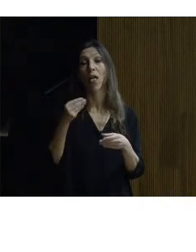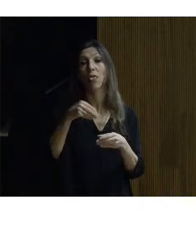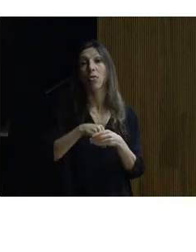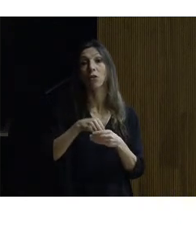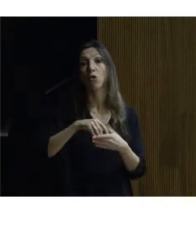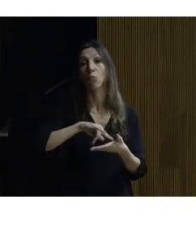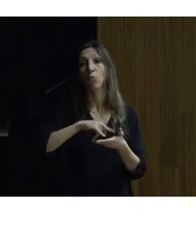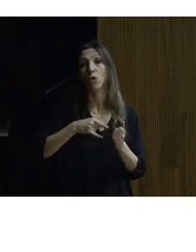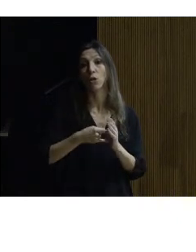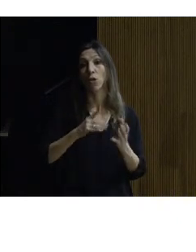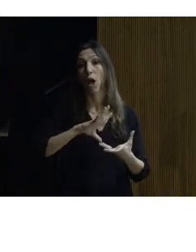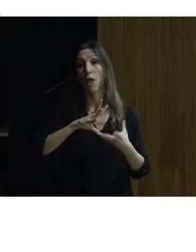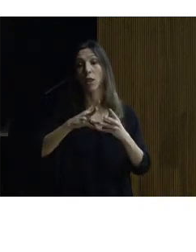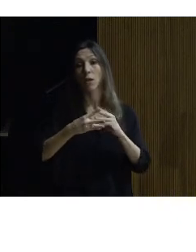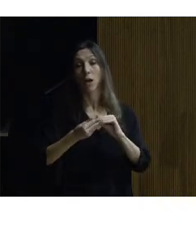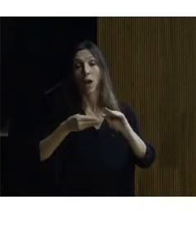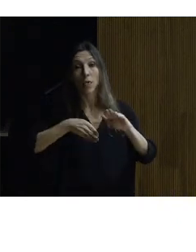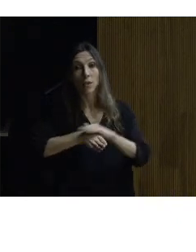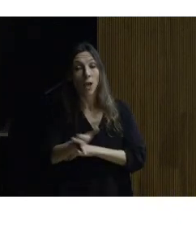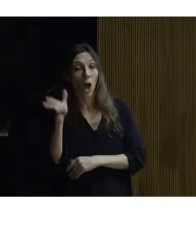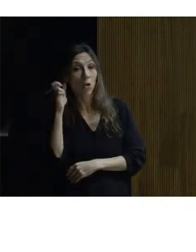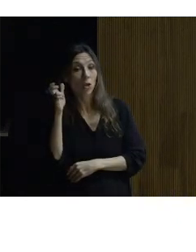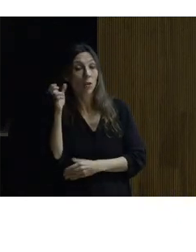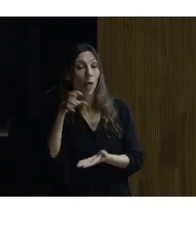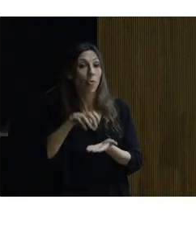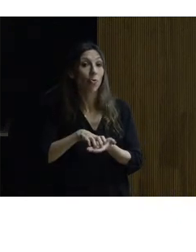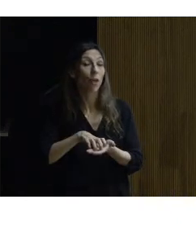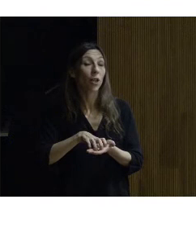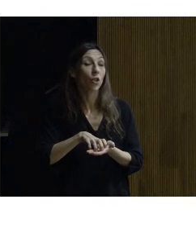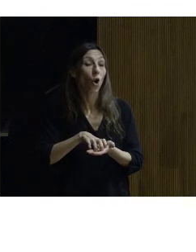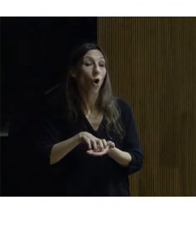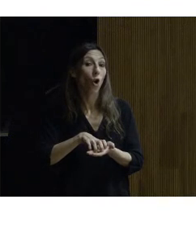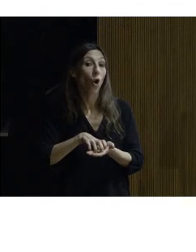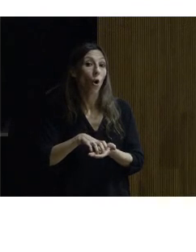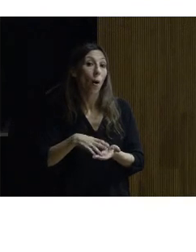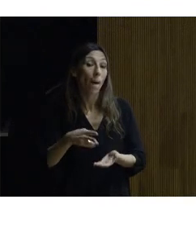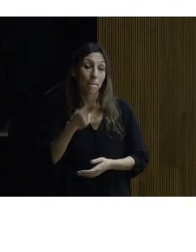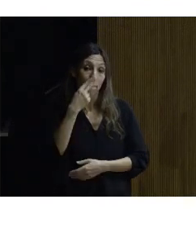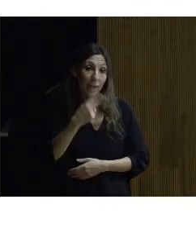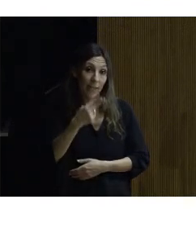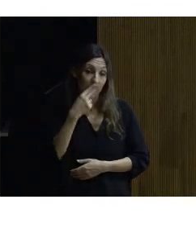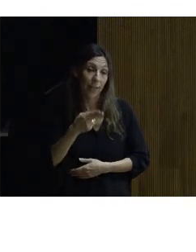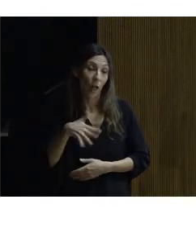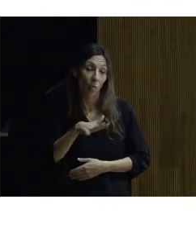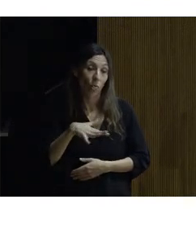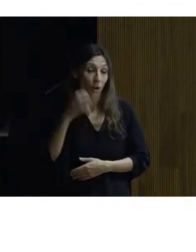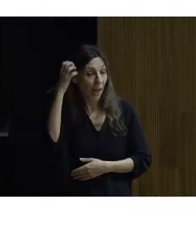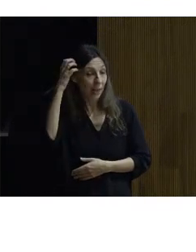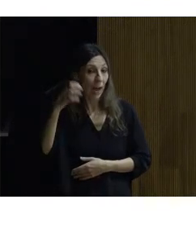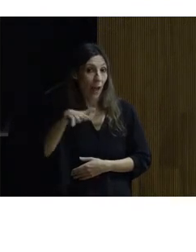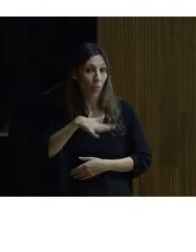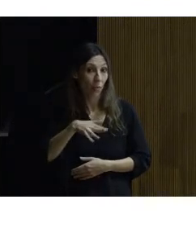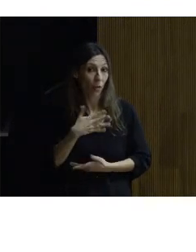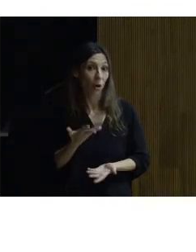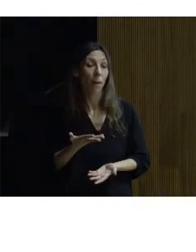adaptación para la accesibilidad auditiva de los centros de recepción de visitantes de los reales sitios de patrimonio nacional promovido por patrimonio